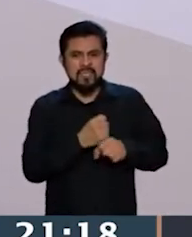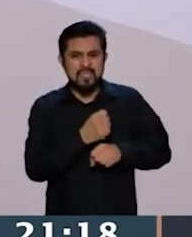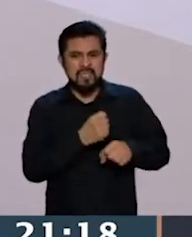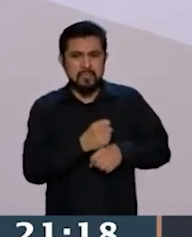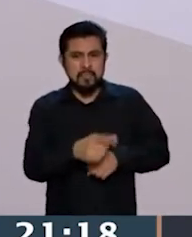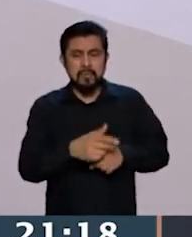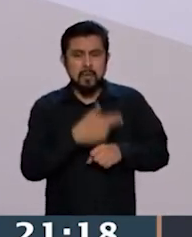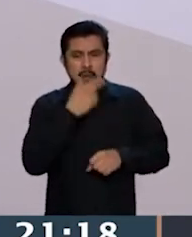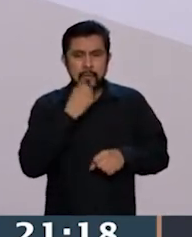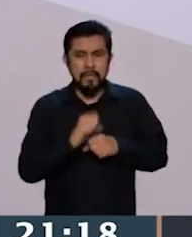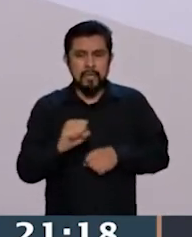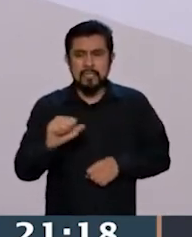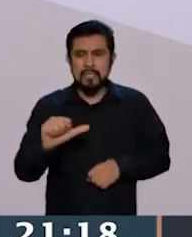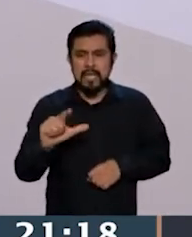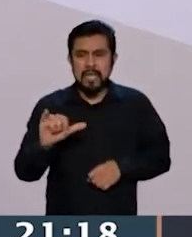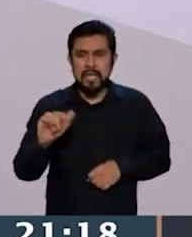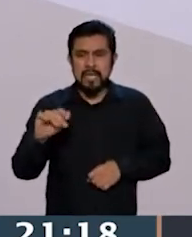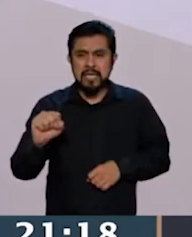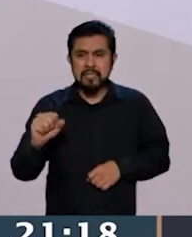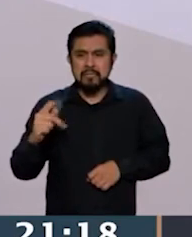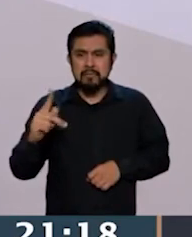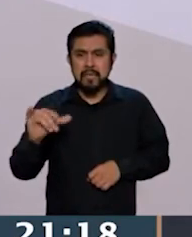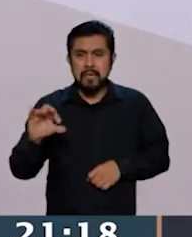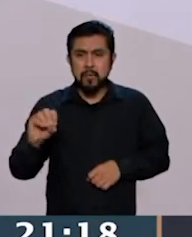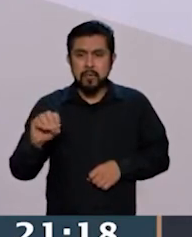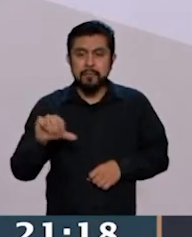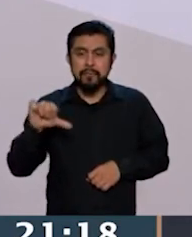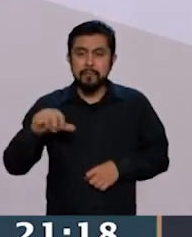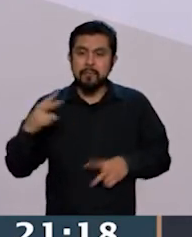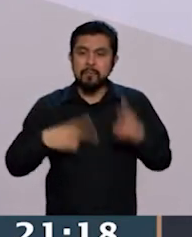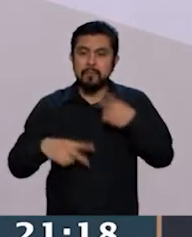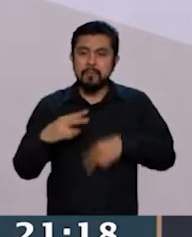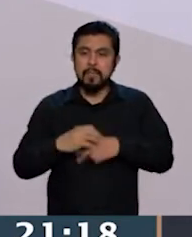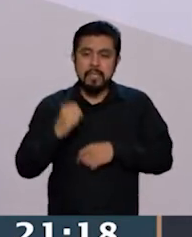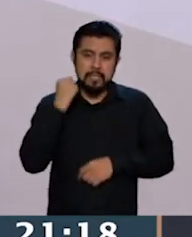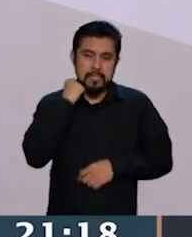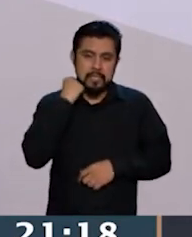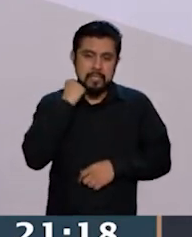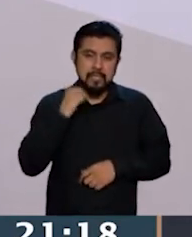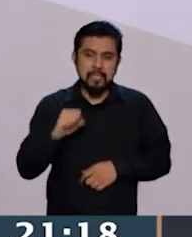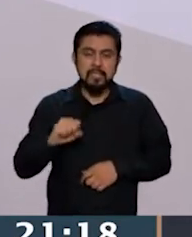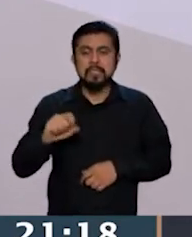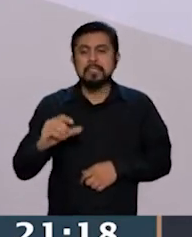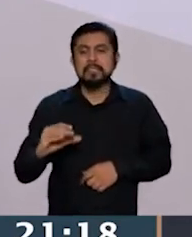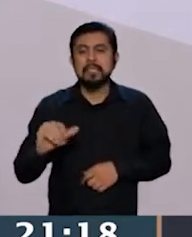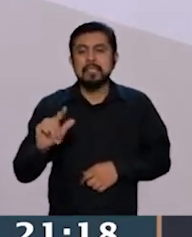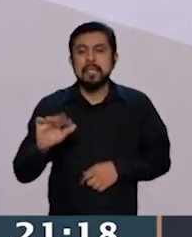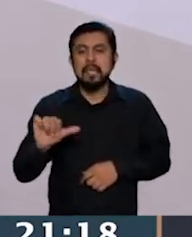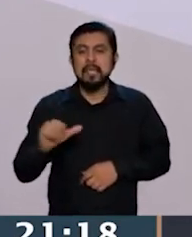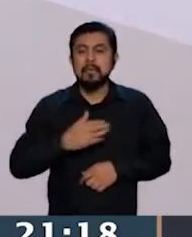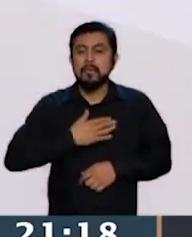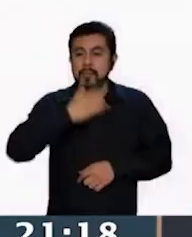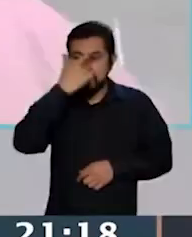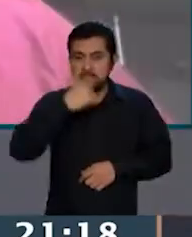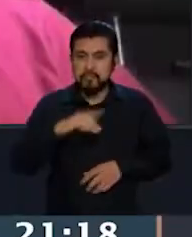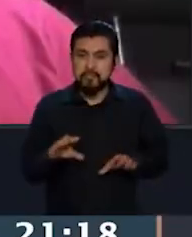Ricardo Sarinas Priego y para eso me acompaña hoy la secretaria general y senadora de la República, Citlary Hernández, muy buenas noches Citlary, ¿cómo estás?